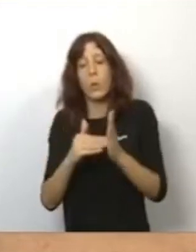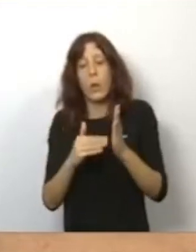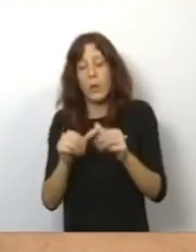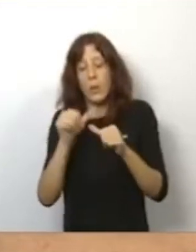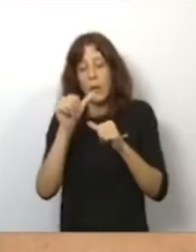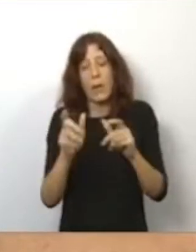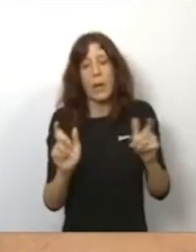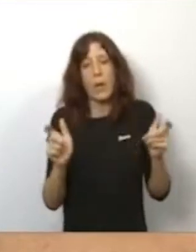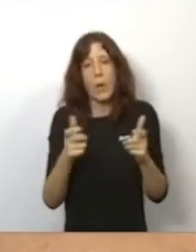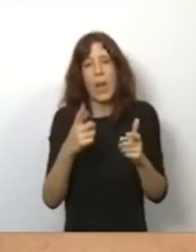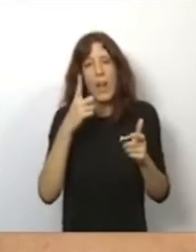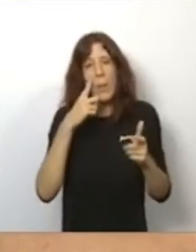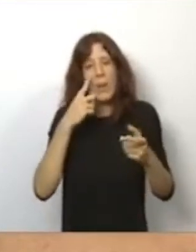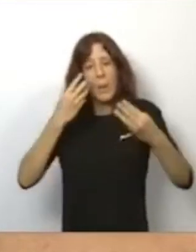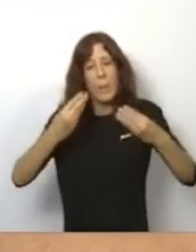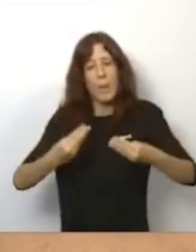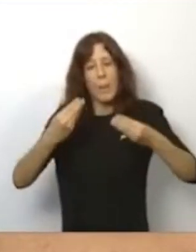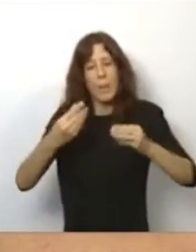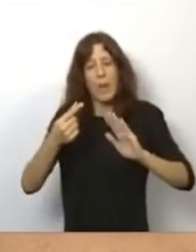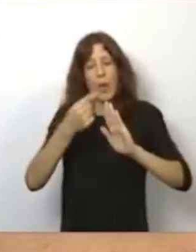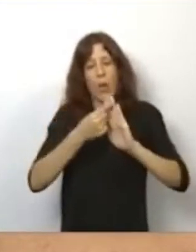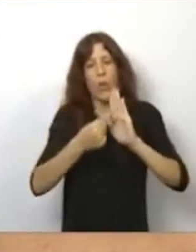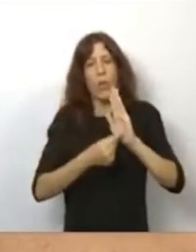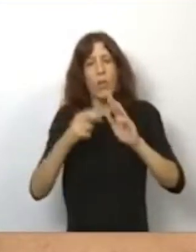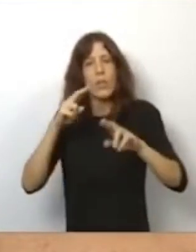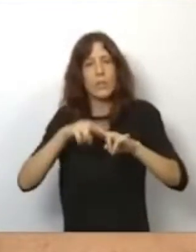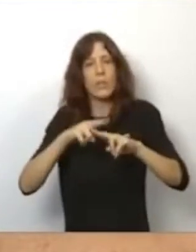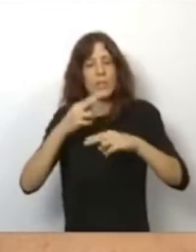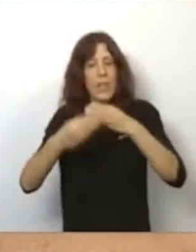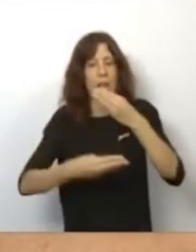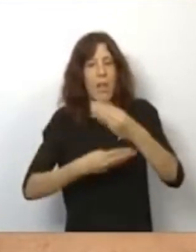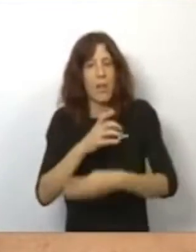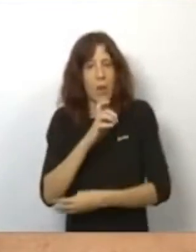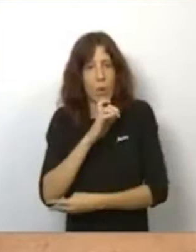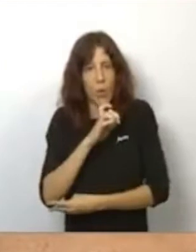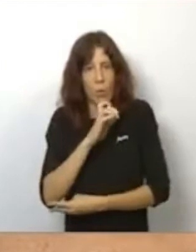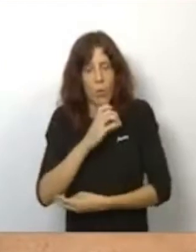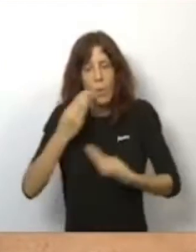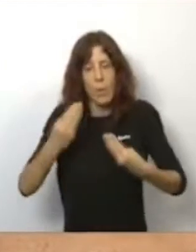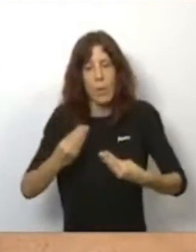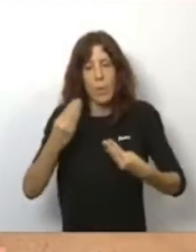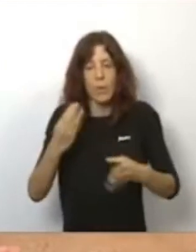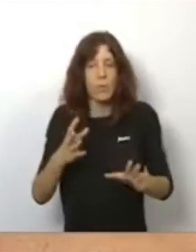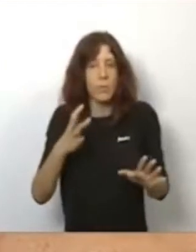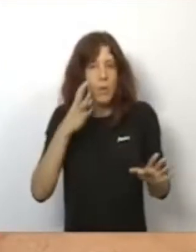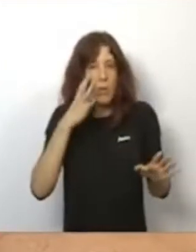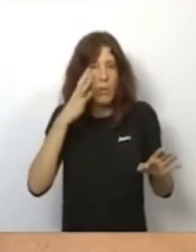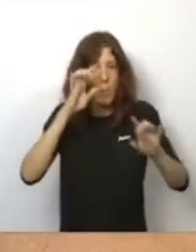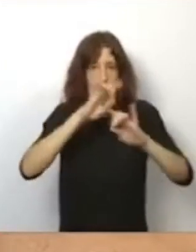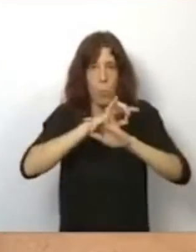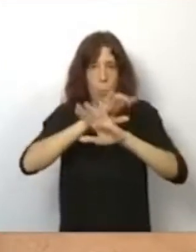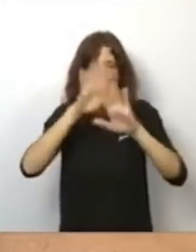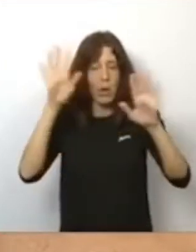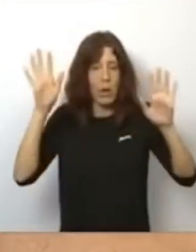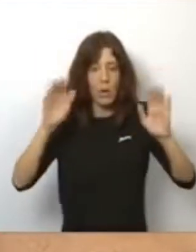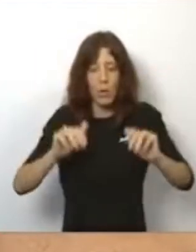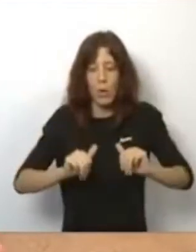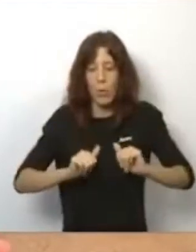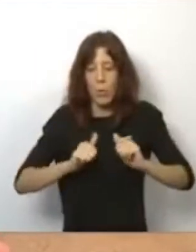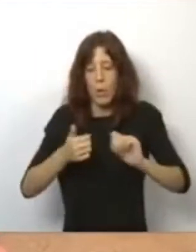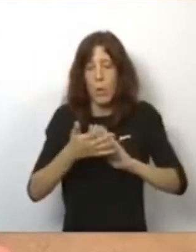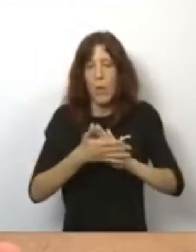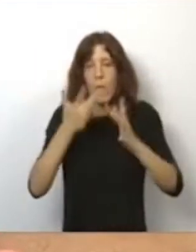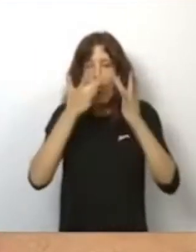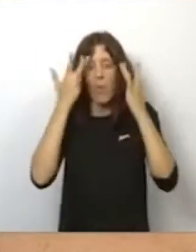definir exactamente en qué condiciones se va a celebrar este evento. Lo que está claro es que, lo hemos dicho desde el principio, que no podía ser unas